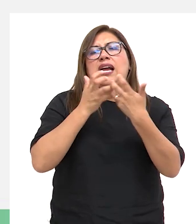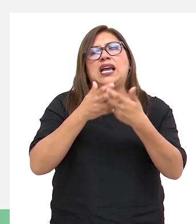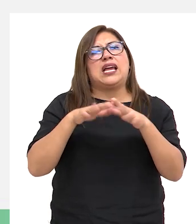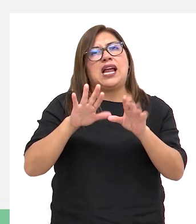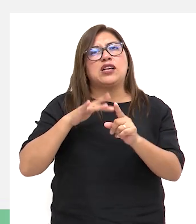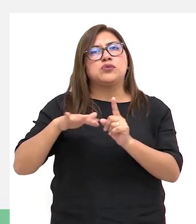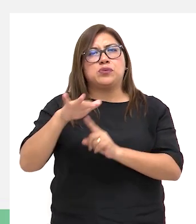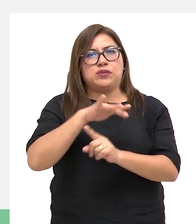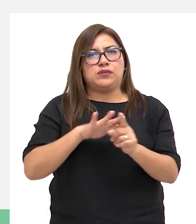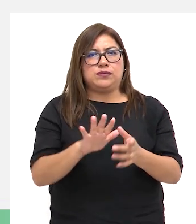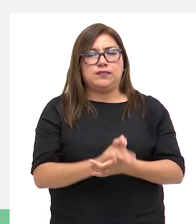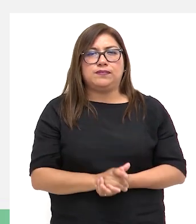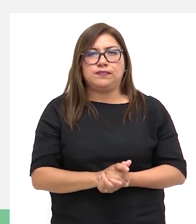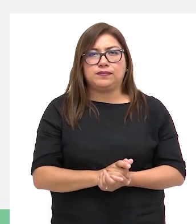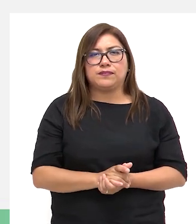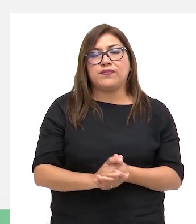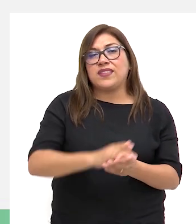entorno.